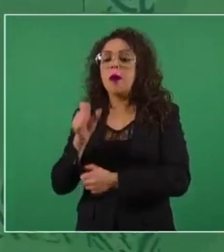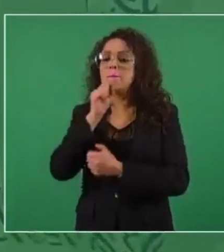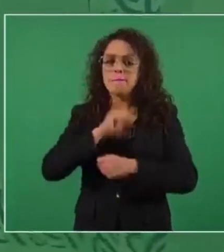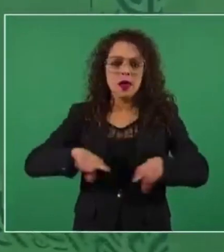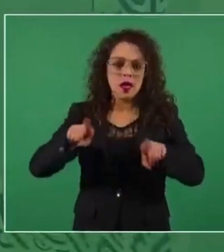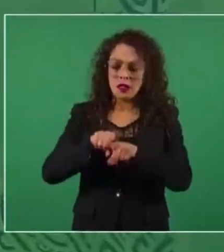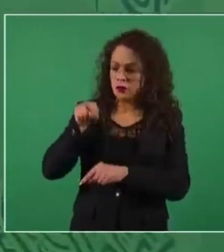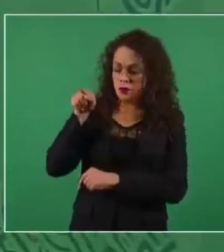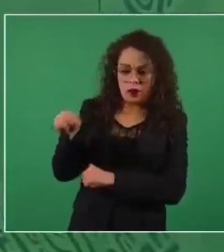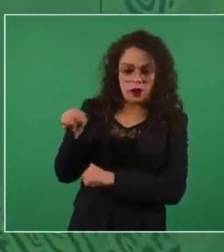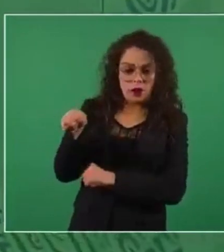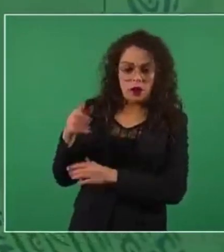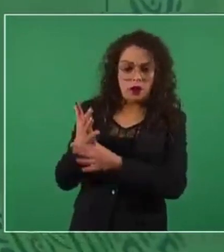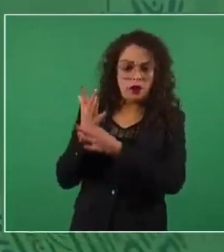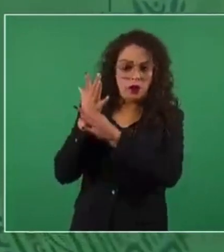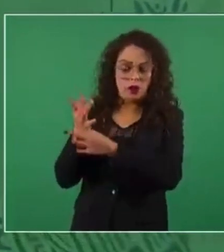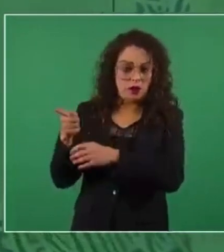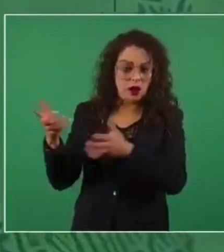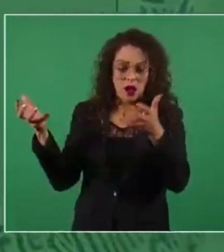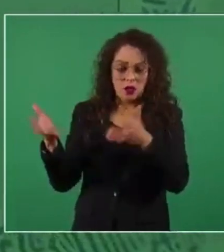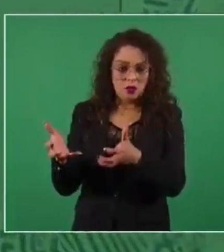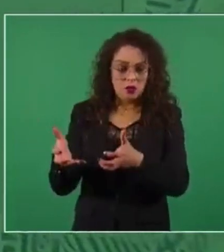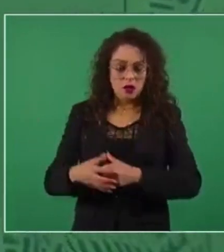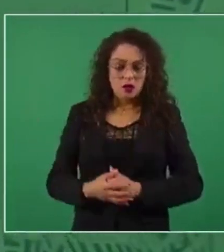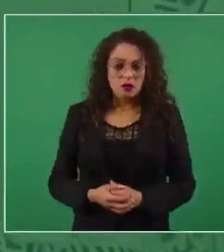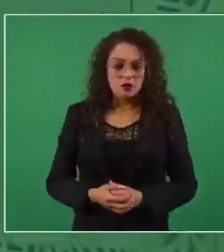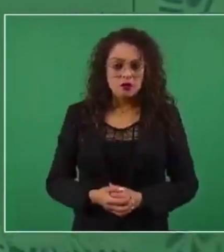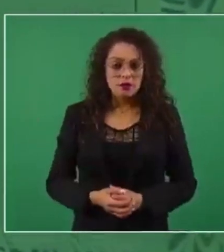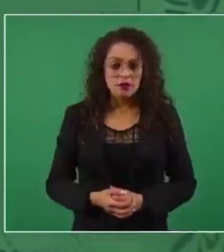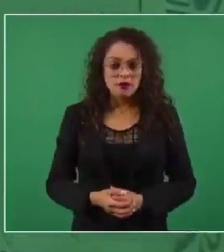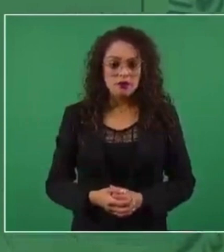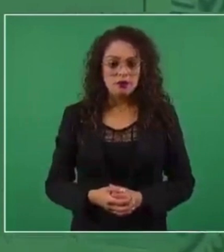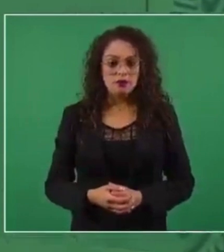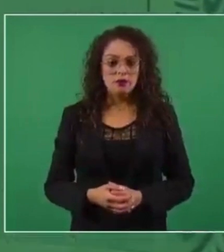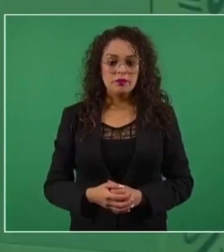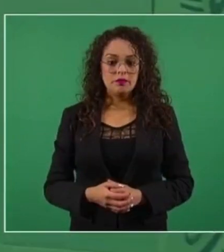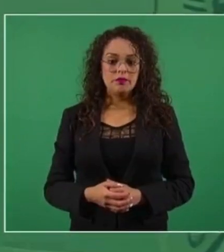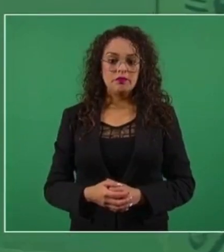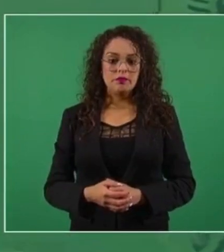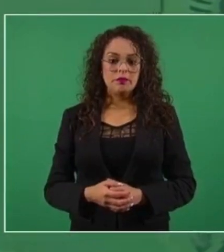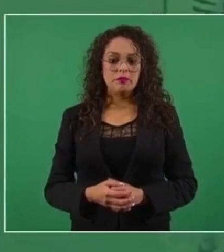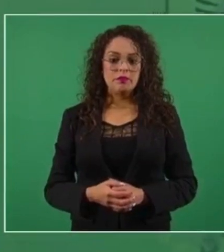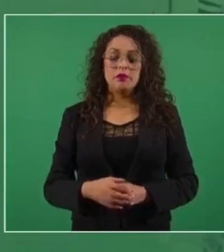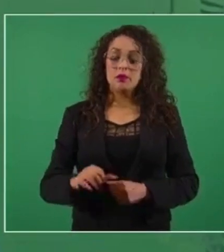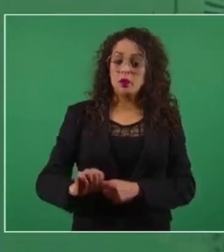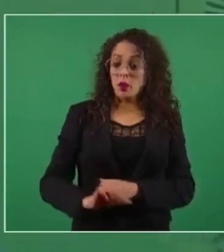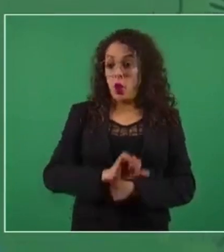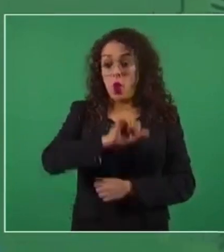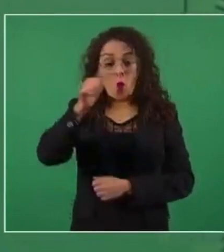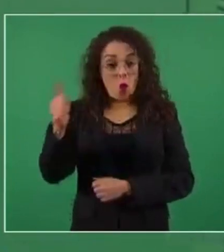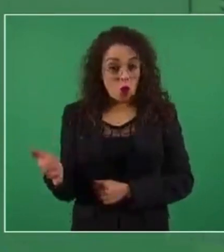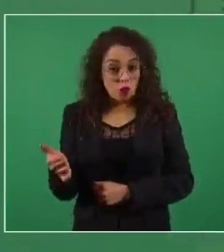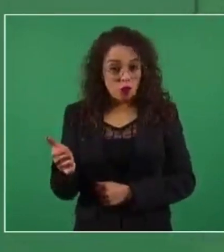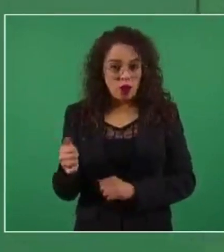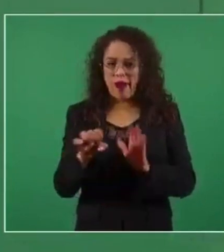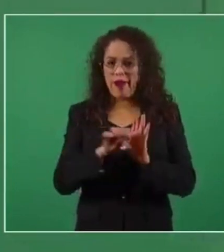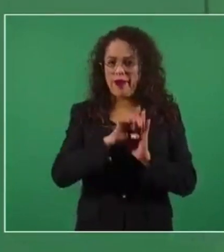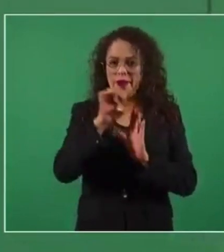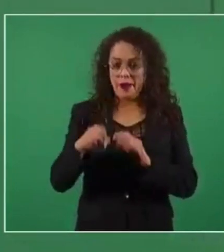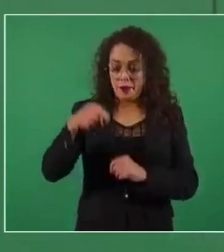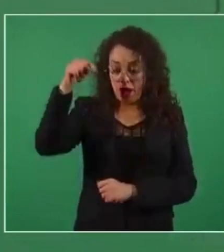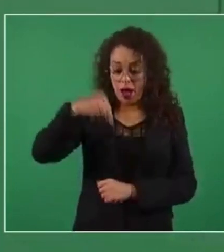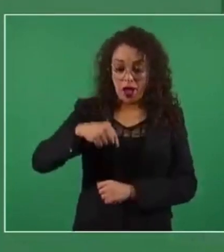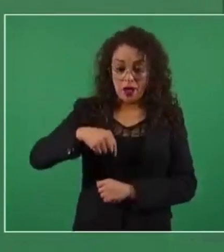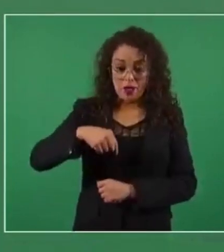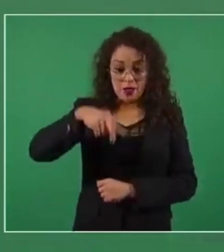tiene toda la cadena. En otros casos, por ejemplo, en la Ciudad de